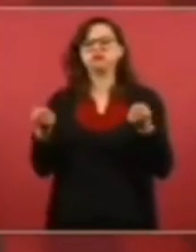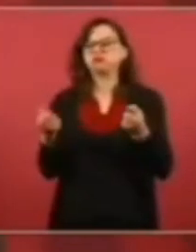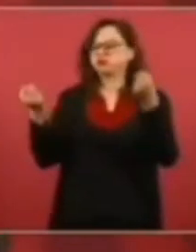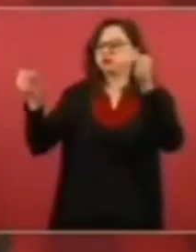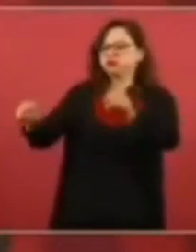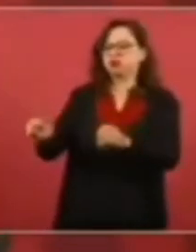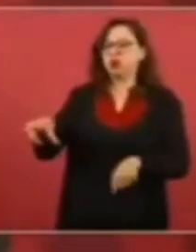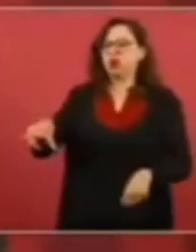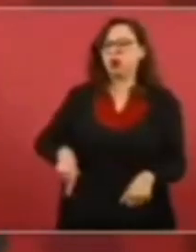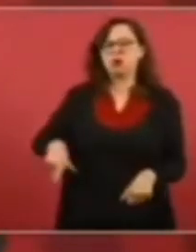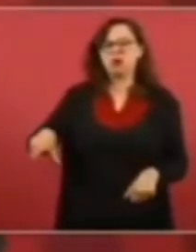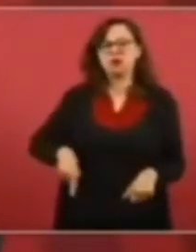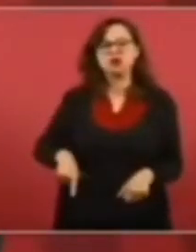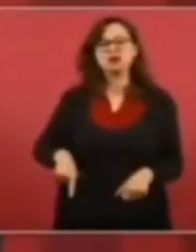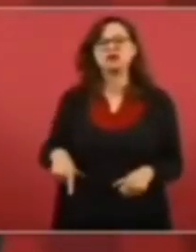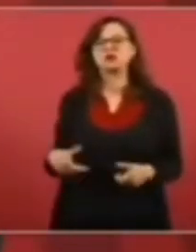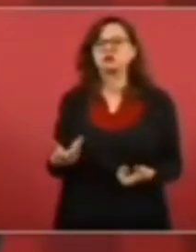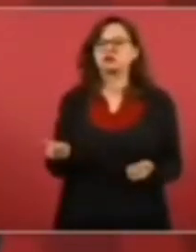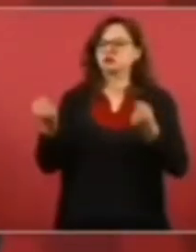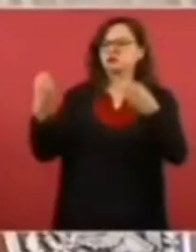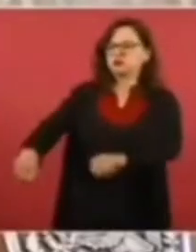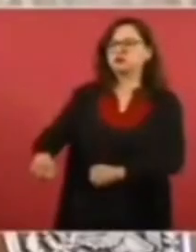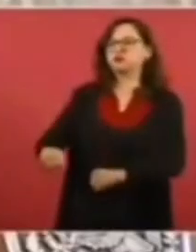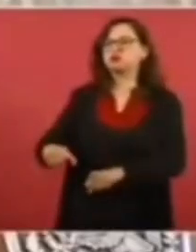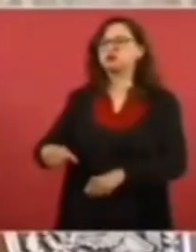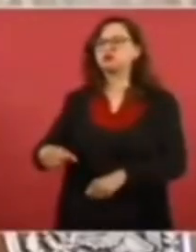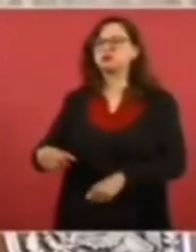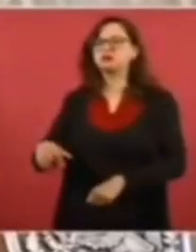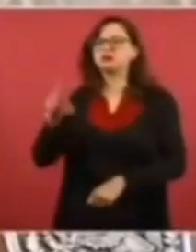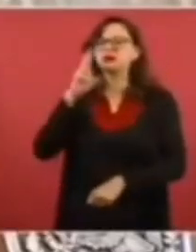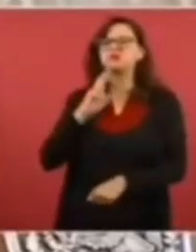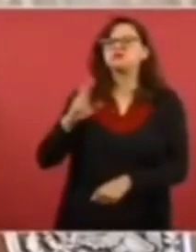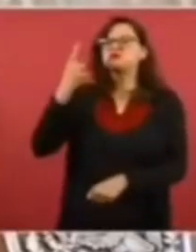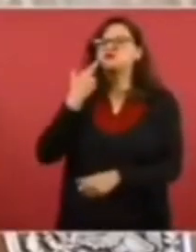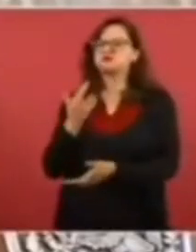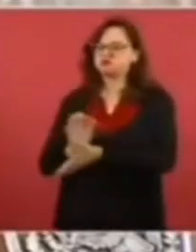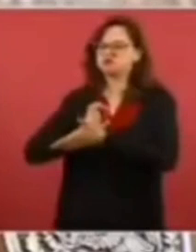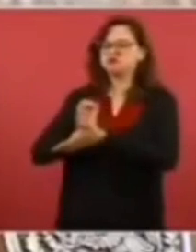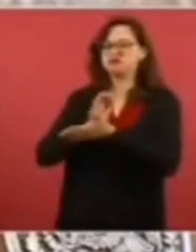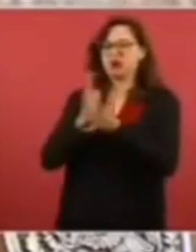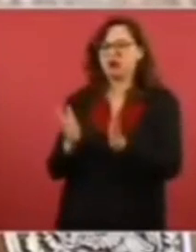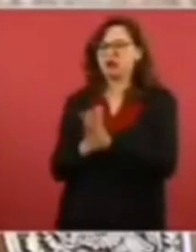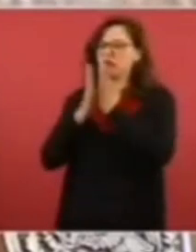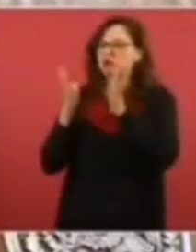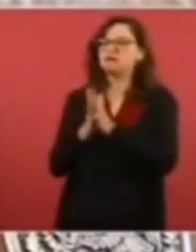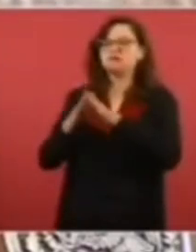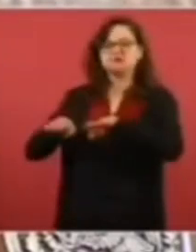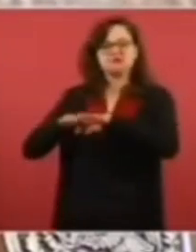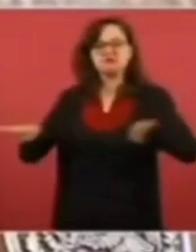los conservadores, autoritarios, racistas, antidemocráticos.